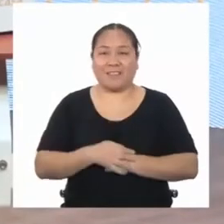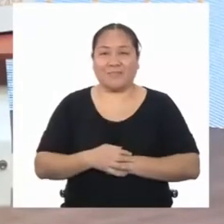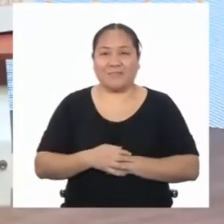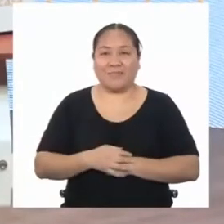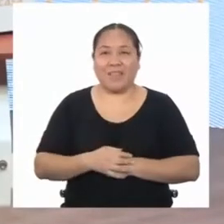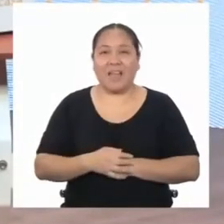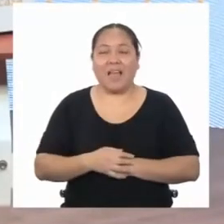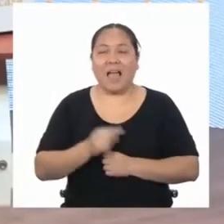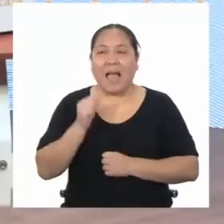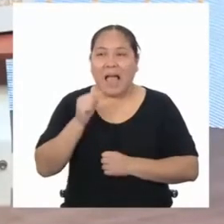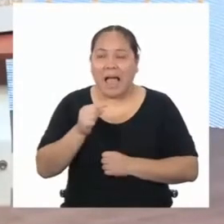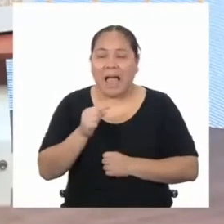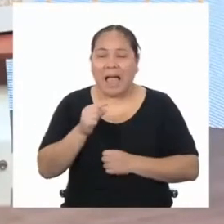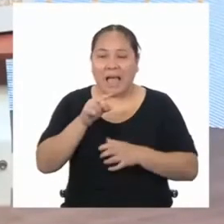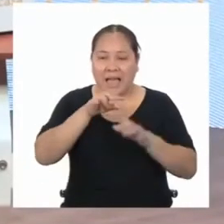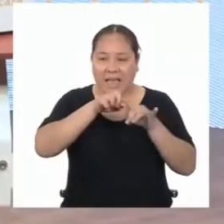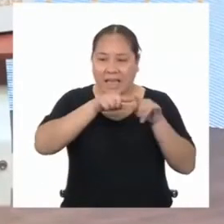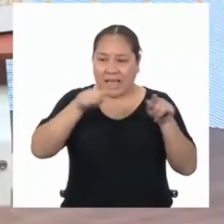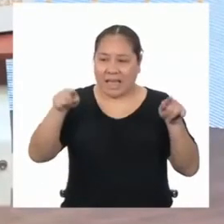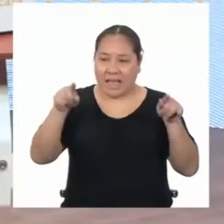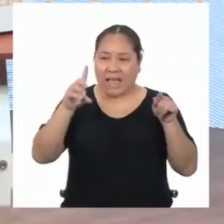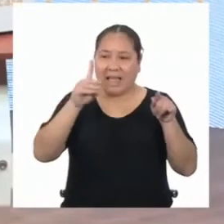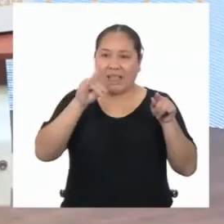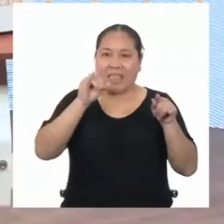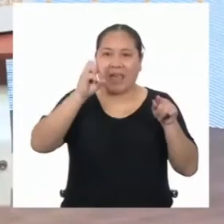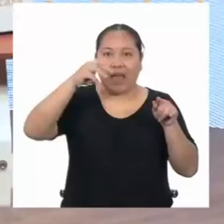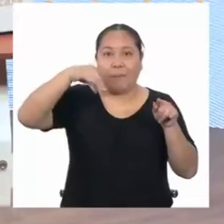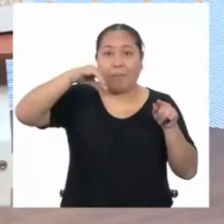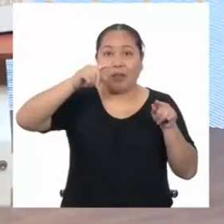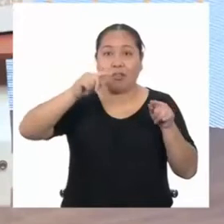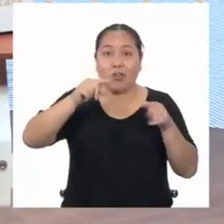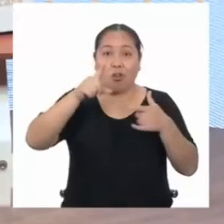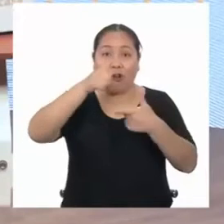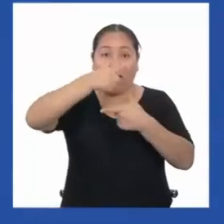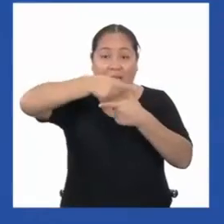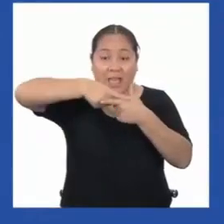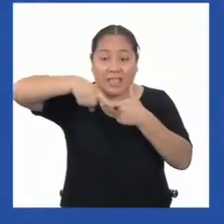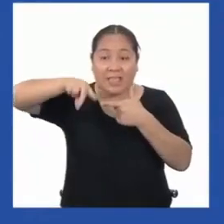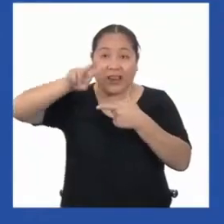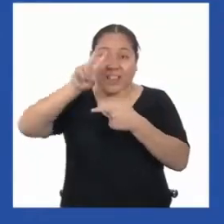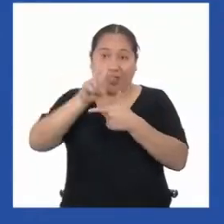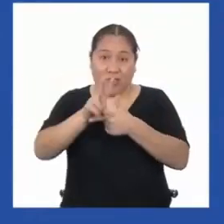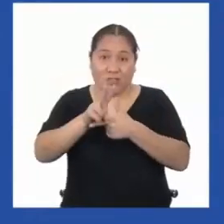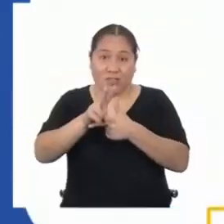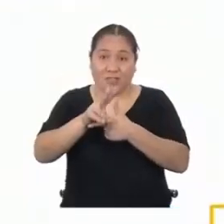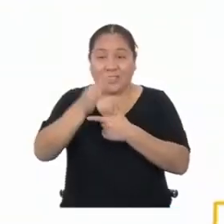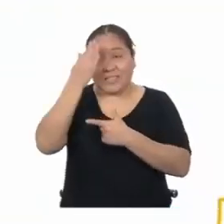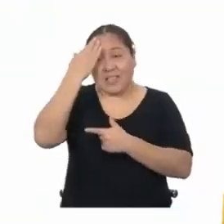tenemos que dividir el diámetro, 25,5 milímetros, entre dos.